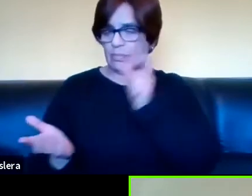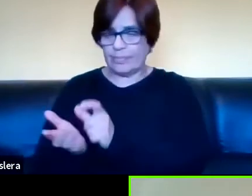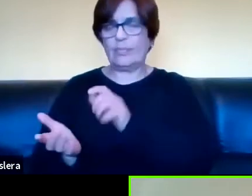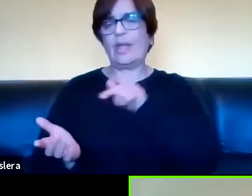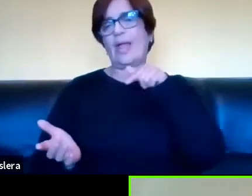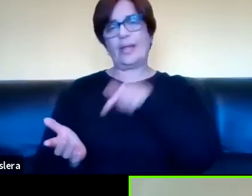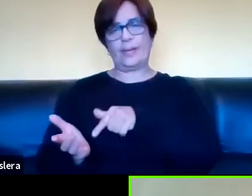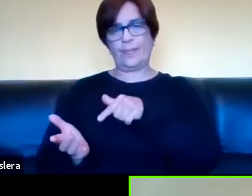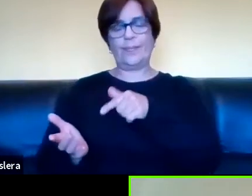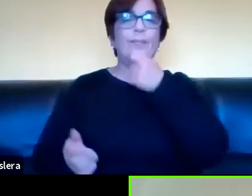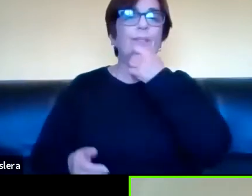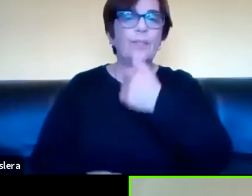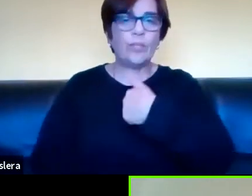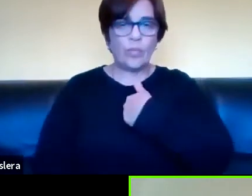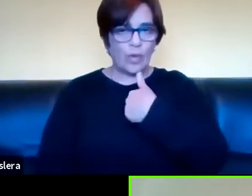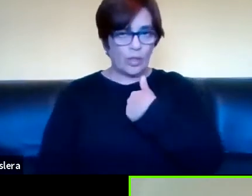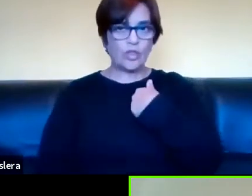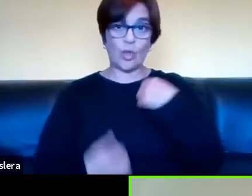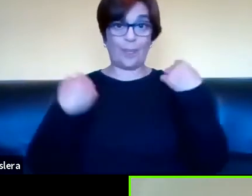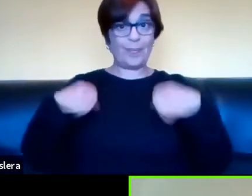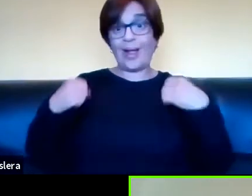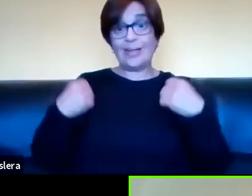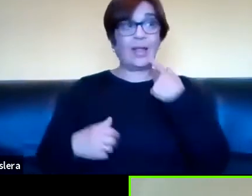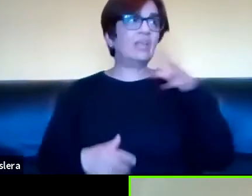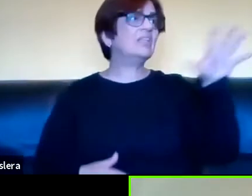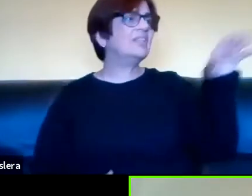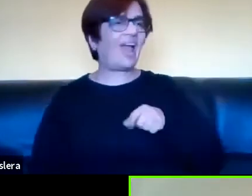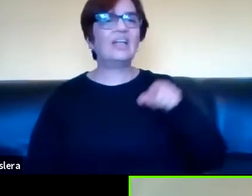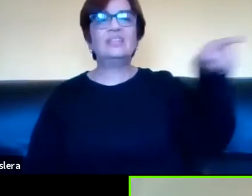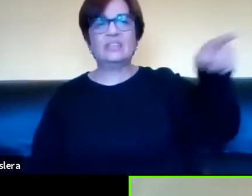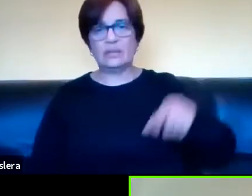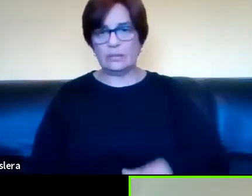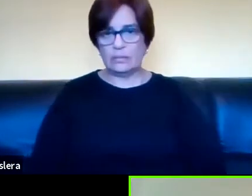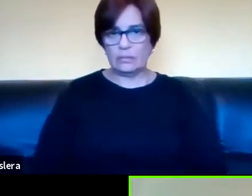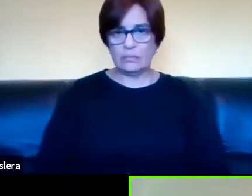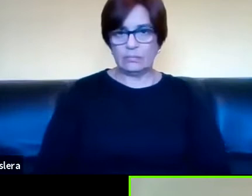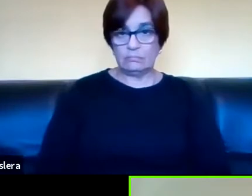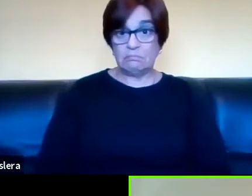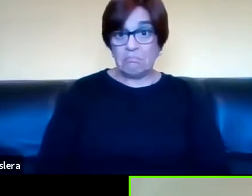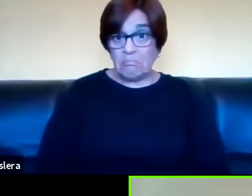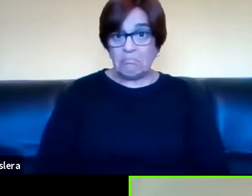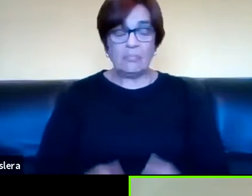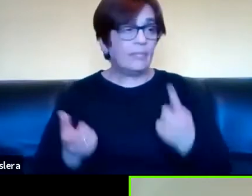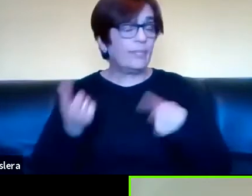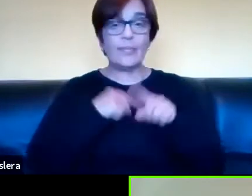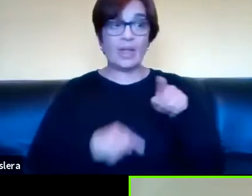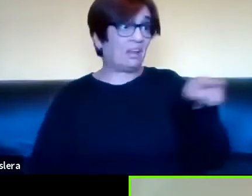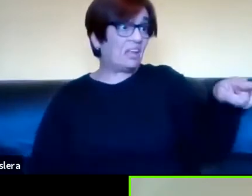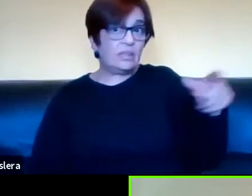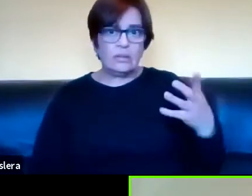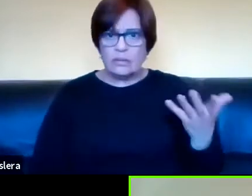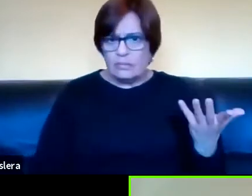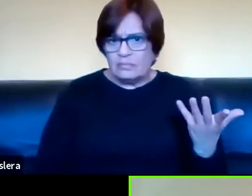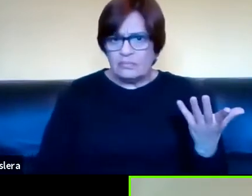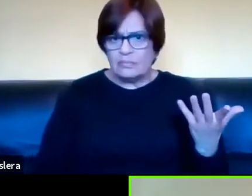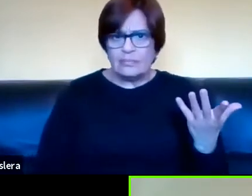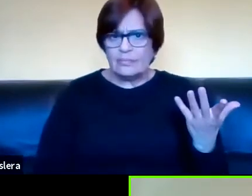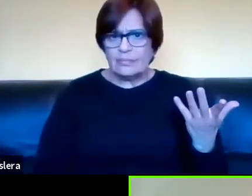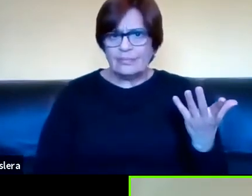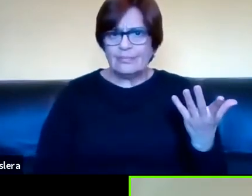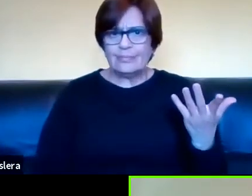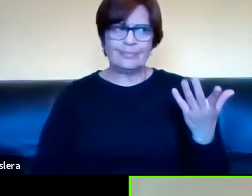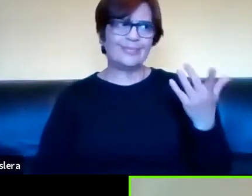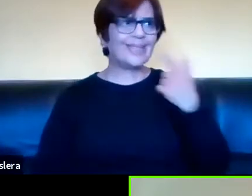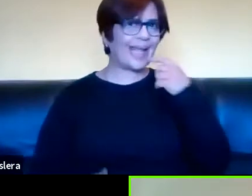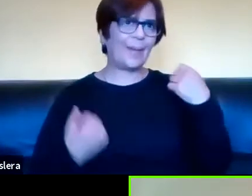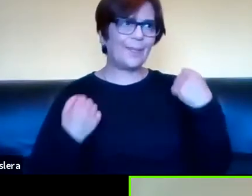por ejemplo yo en el modo pragmático puedo decir tráeme eso pero eso ese enunciado como está